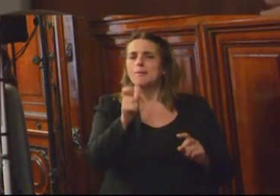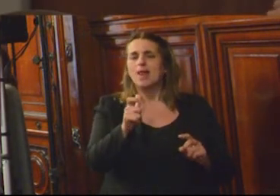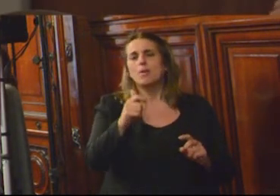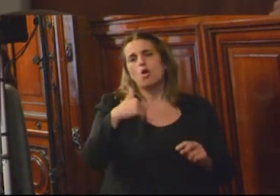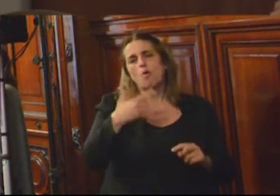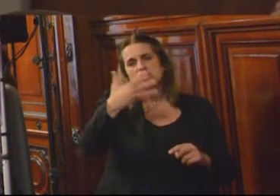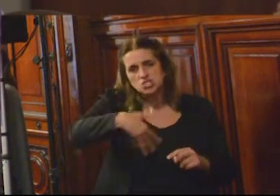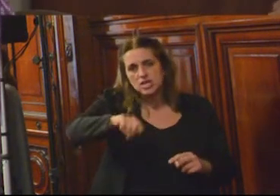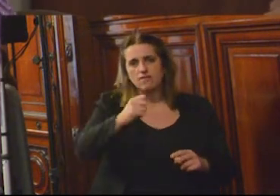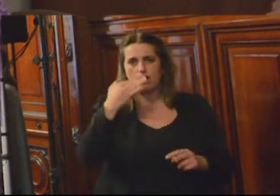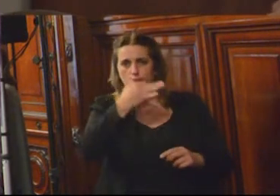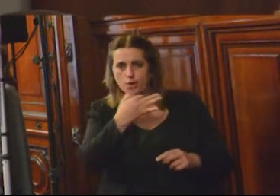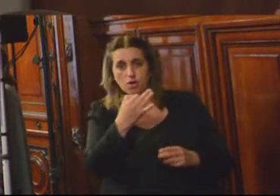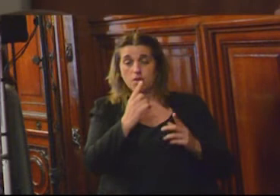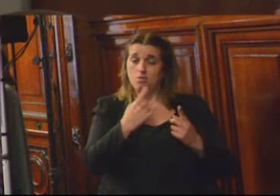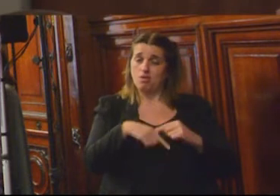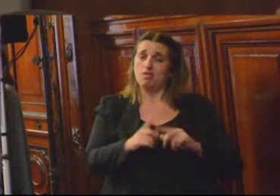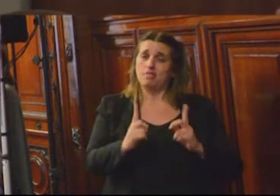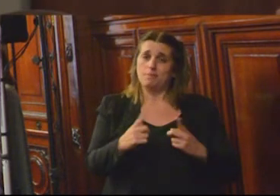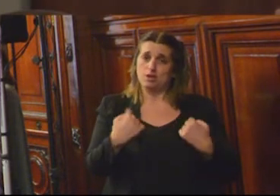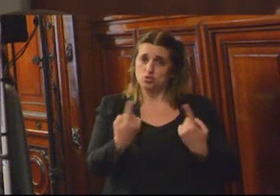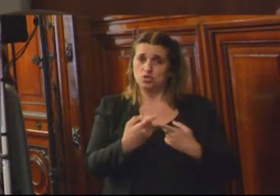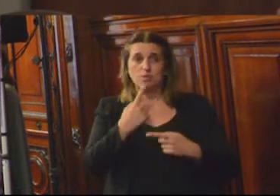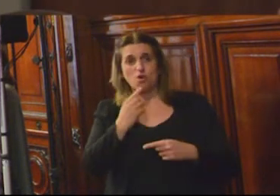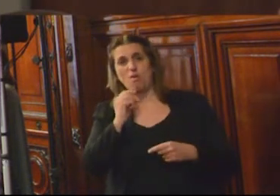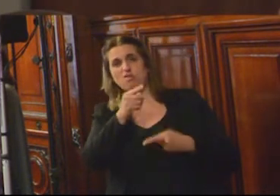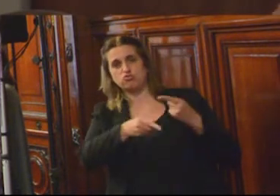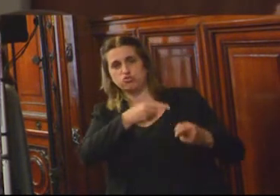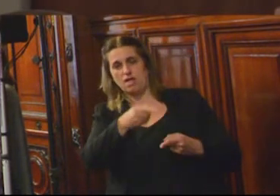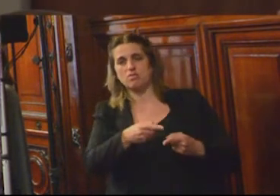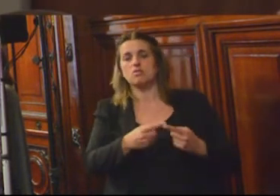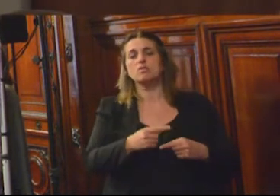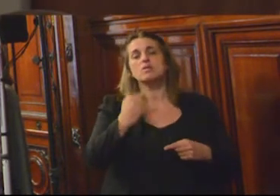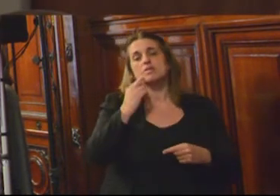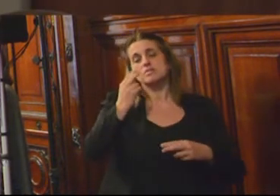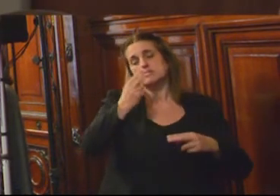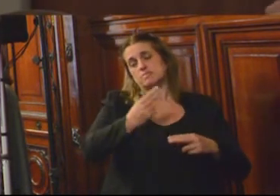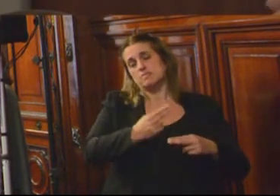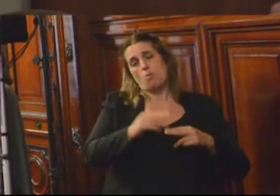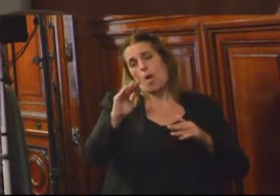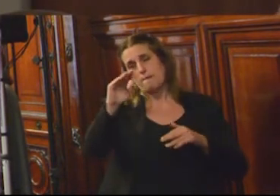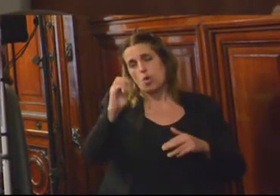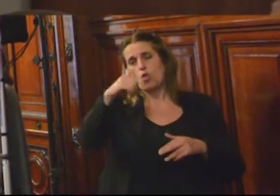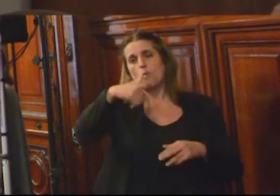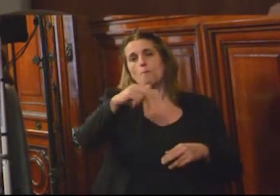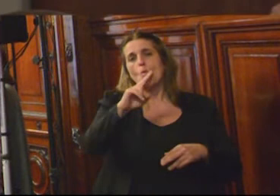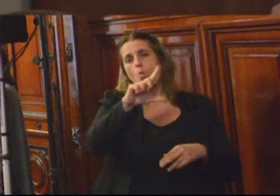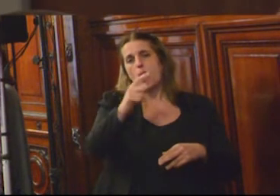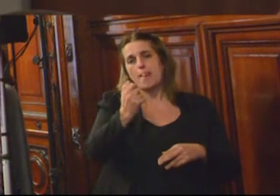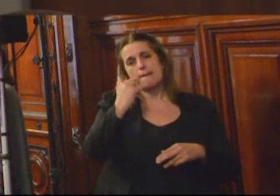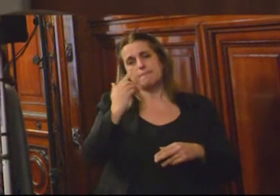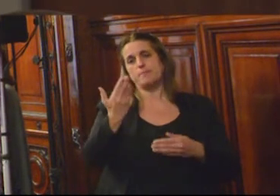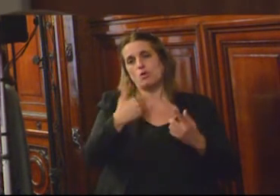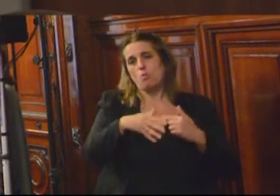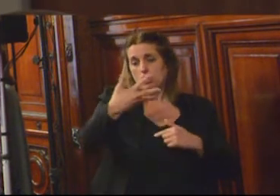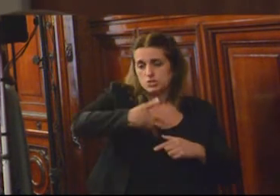estamos nosotros también criminalizando, pero su uso, la utilización que tienen